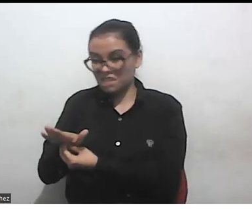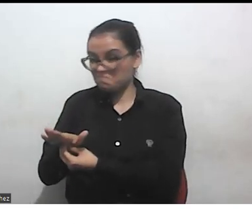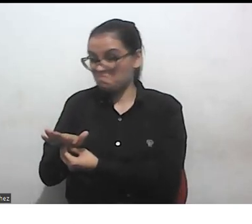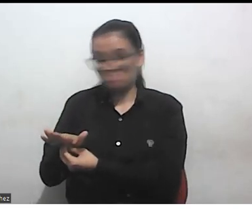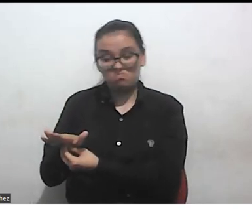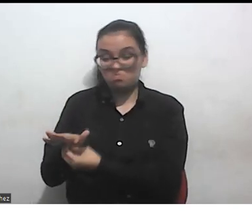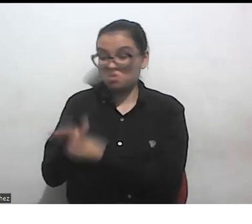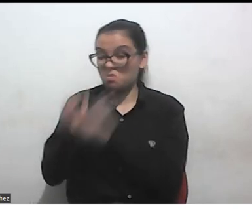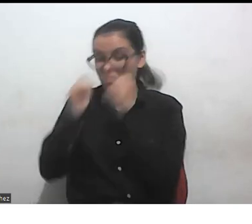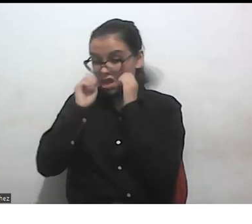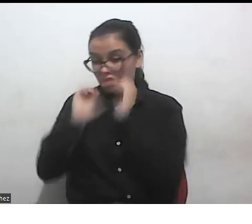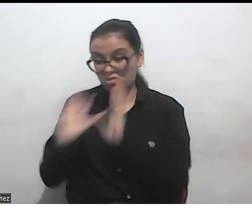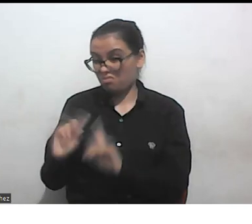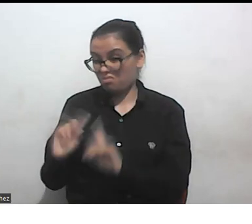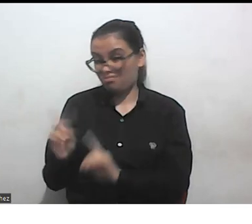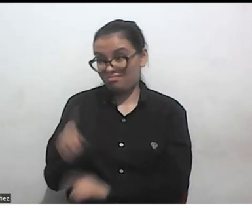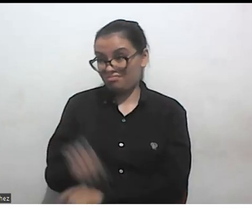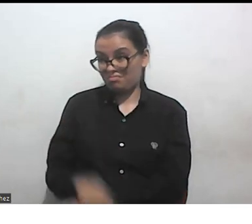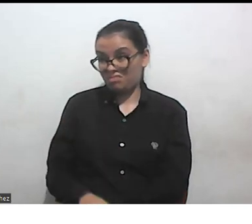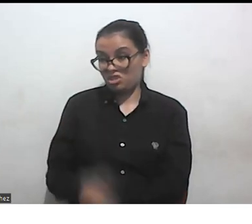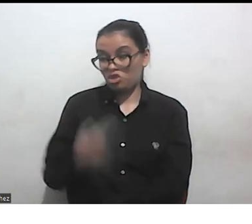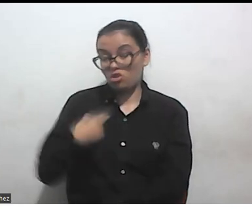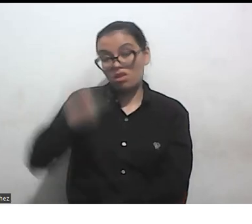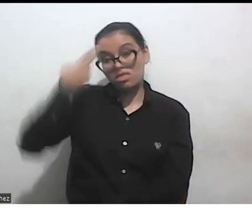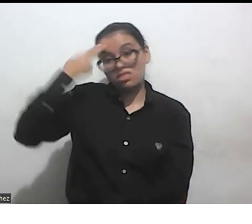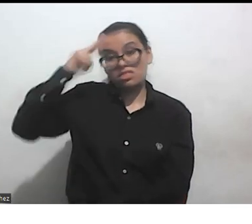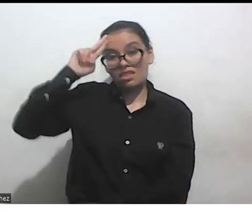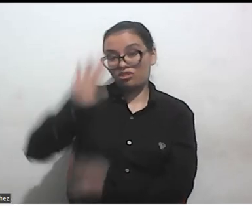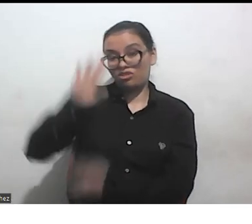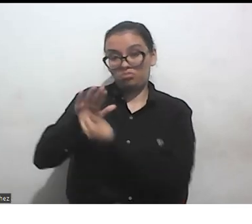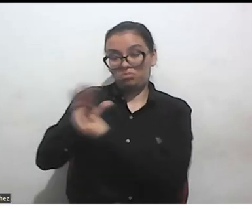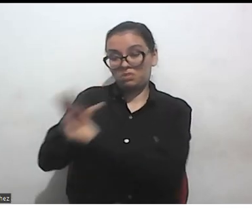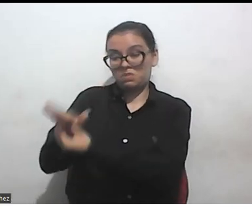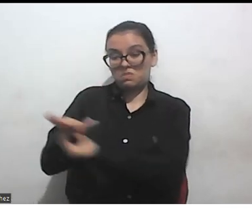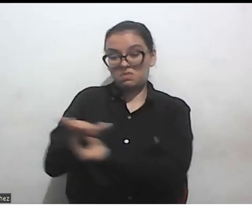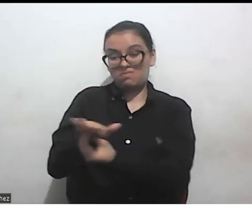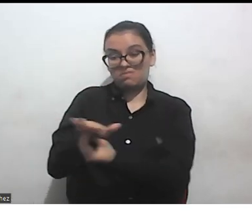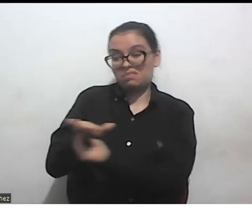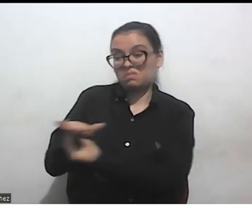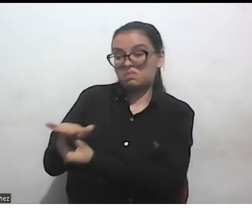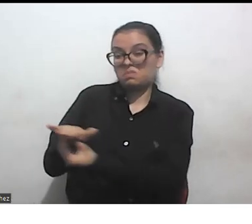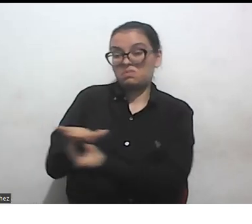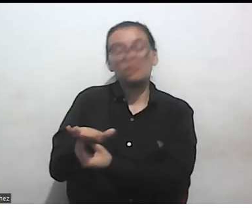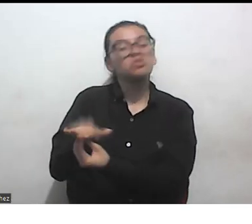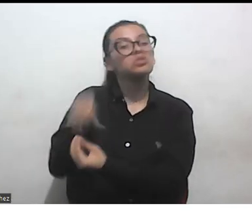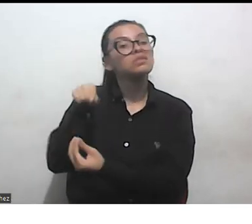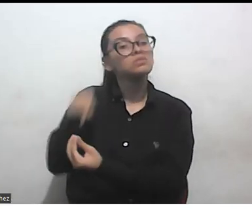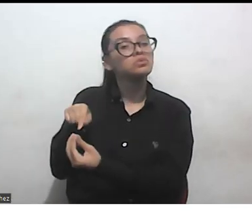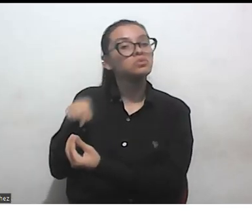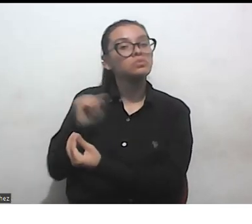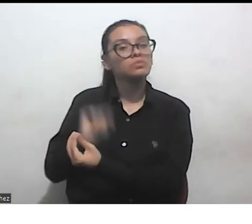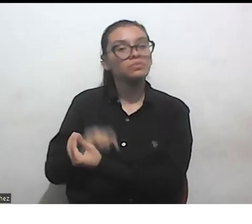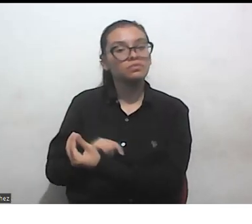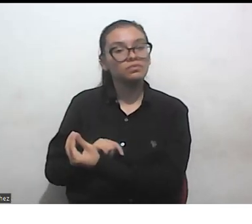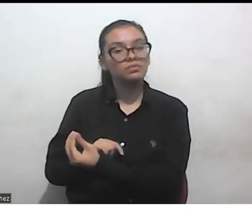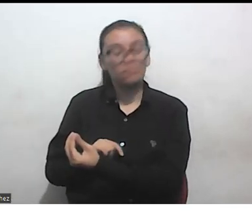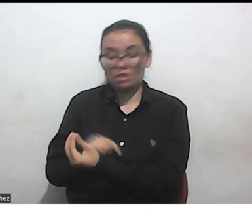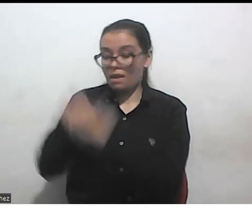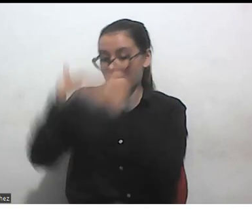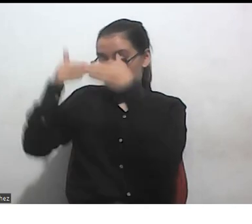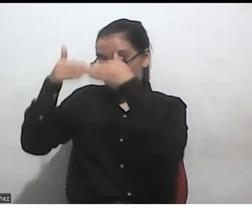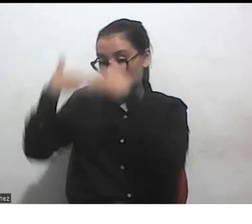a una cantidad de personas donde allí se incluyen las personas con discapacidad